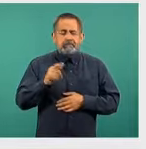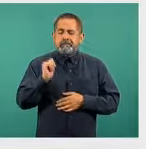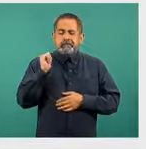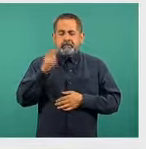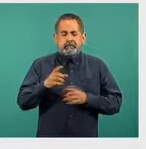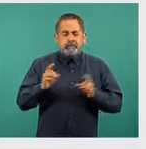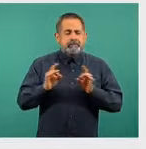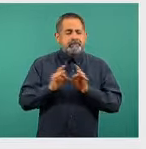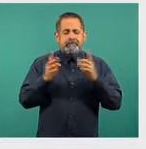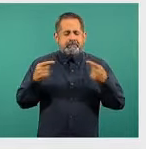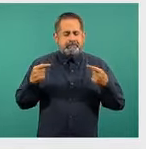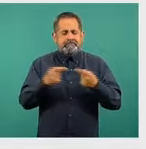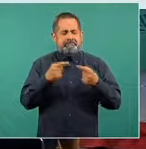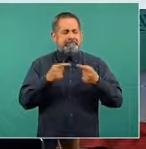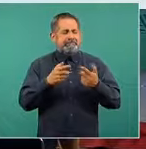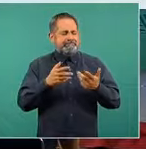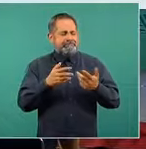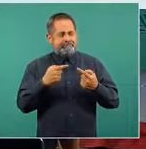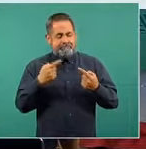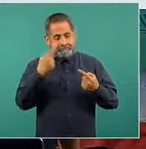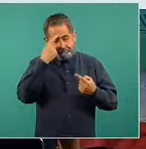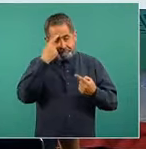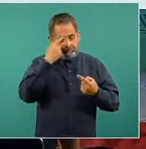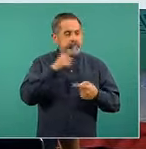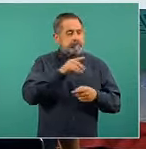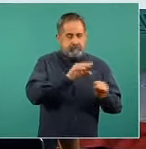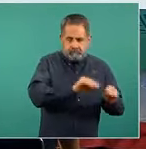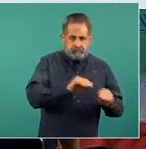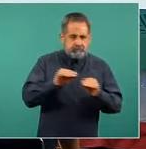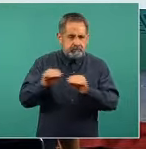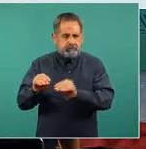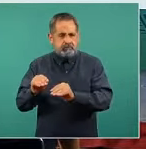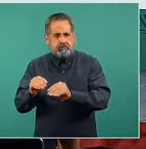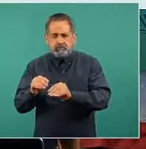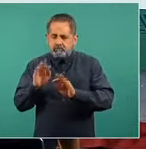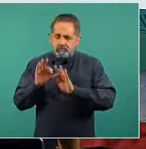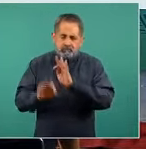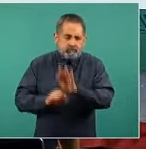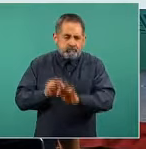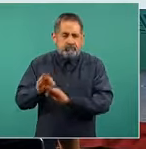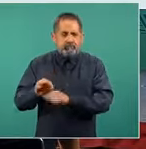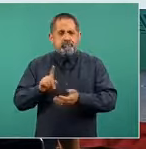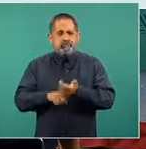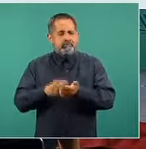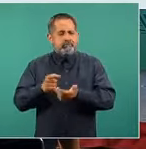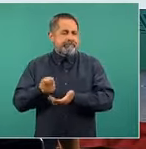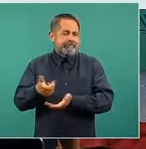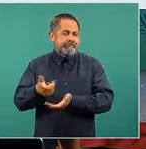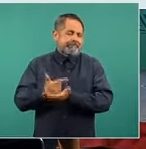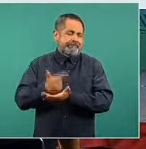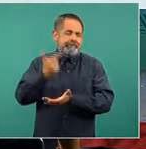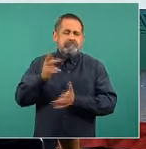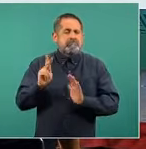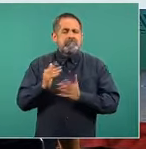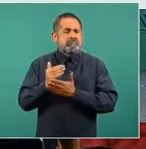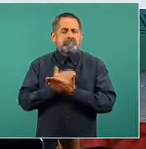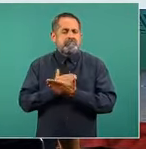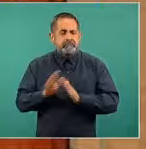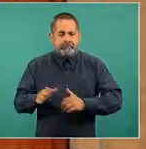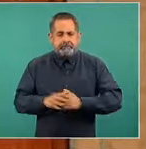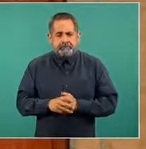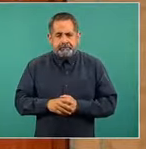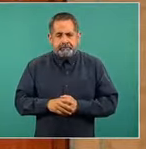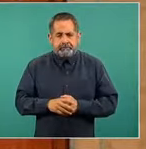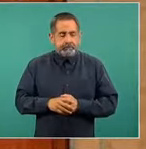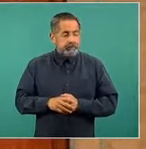desarrollaron y por lo tanto fueron clasificadas como un exábitos grave. Cuando vemos del